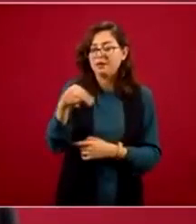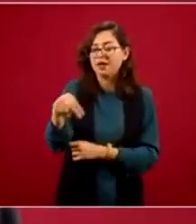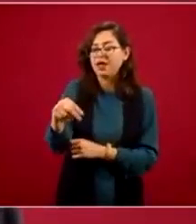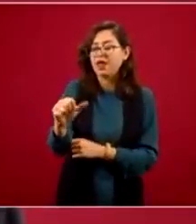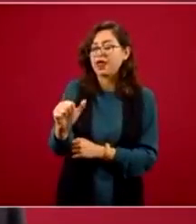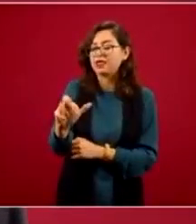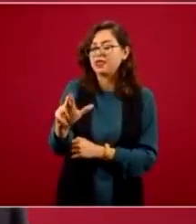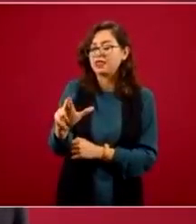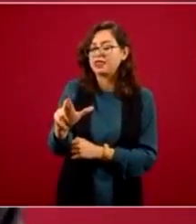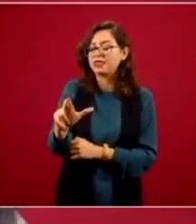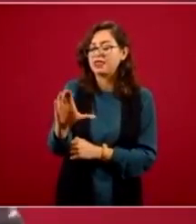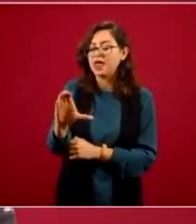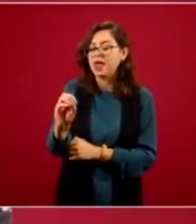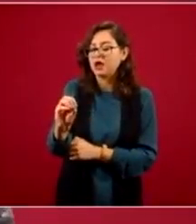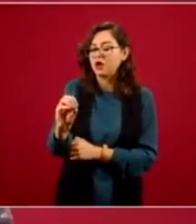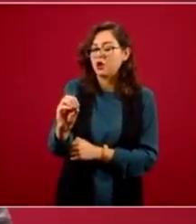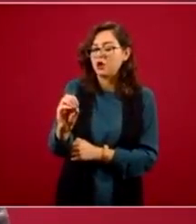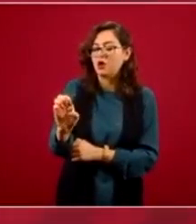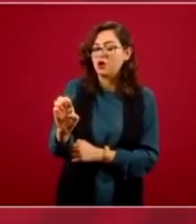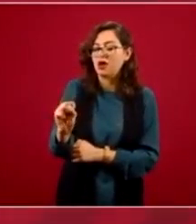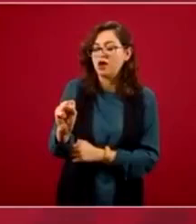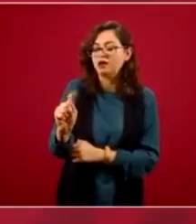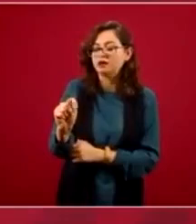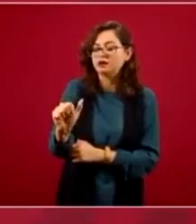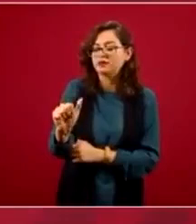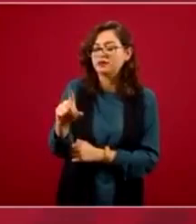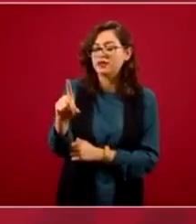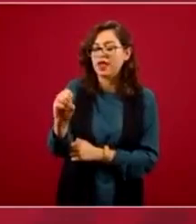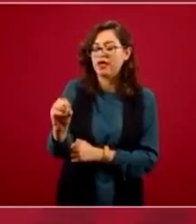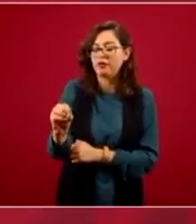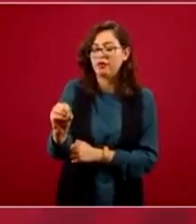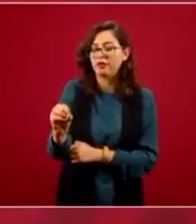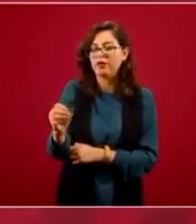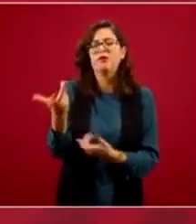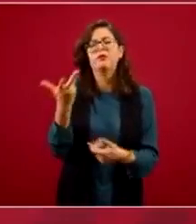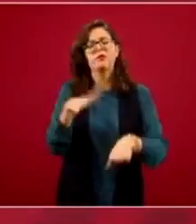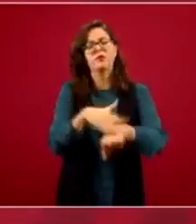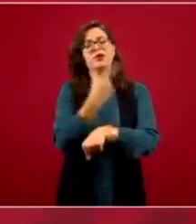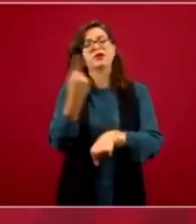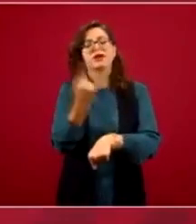escritores, analistas, intelectuales